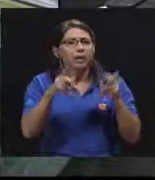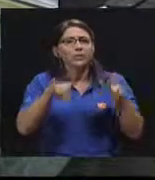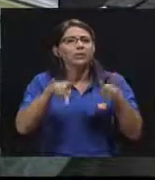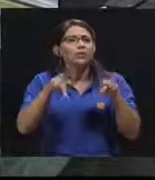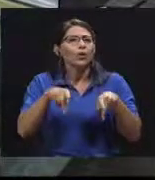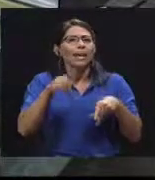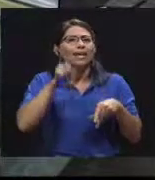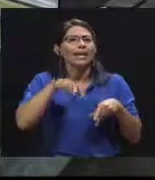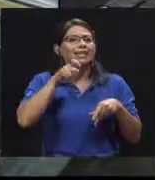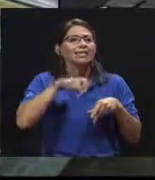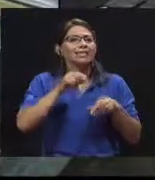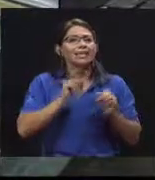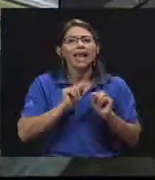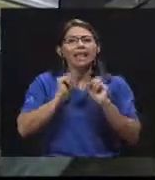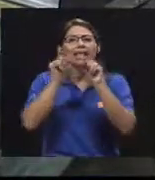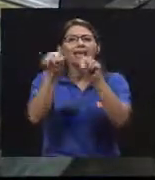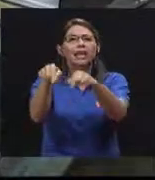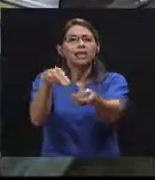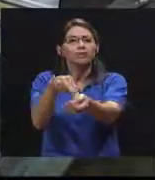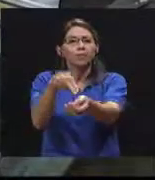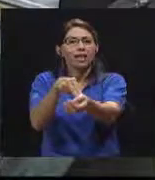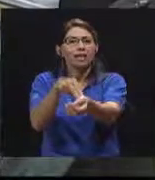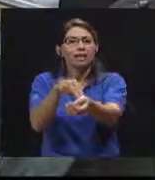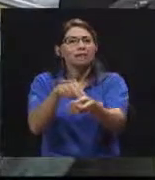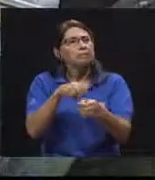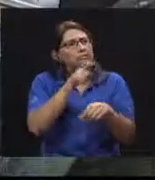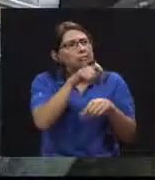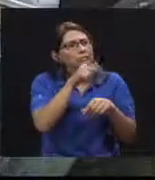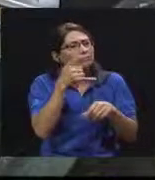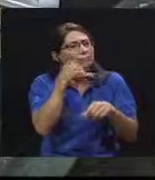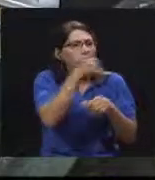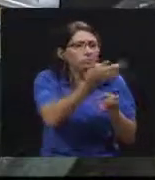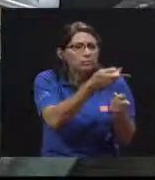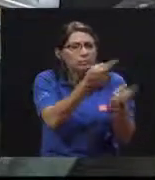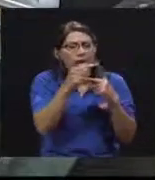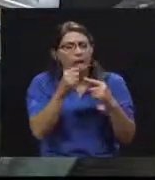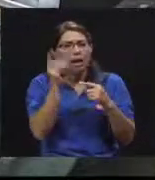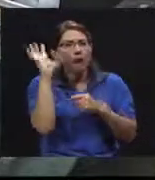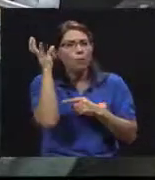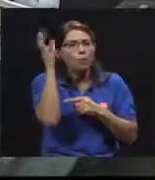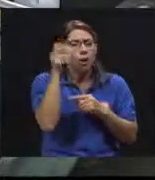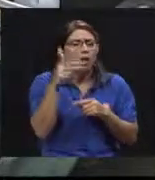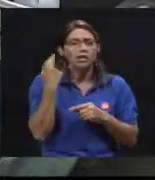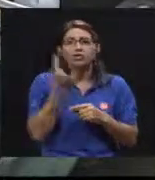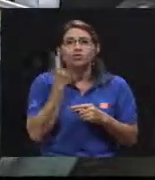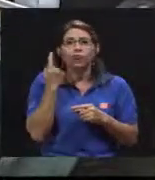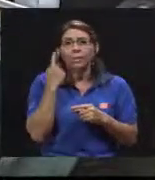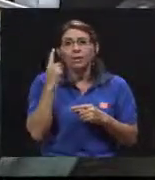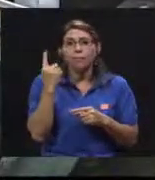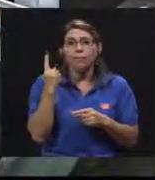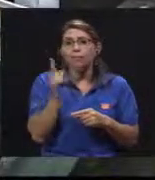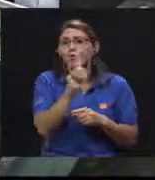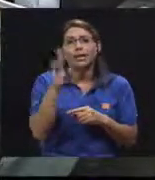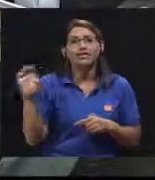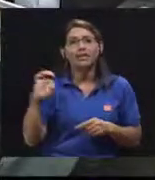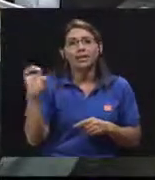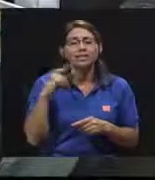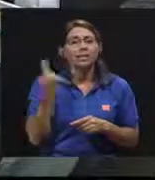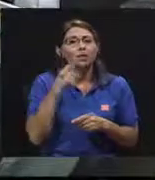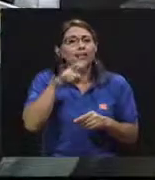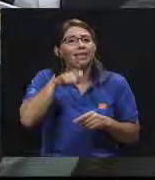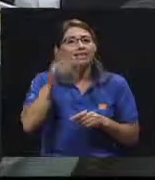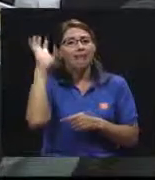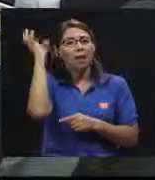que necesitan trasladarse a un hospital, ¿verdad? A un centro médico. Se ha dado el caso, sí, de que requieren una ambulancia, pero es nada más para un traslado, no es una